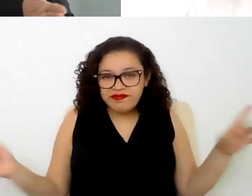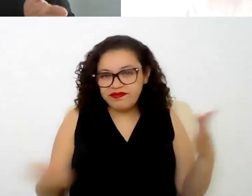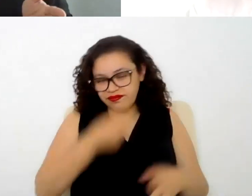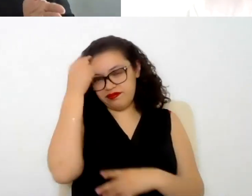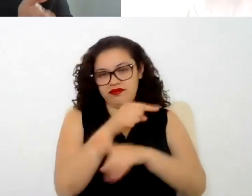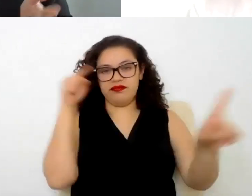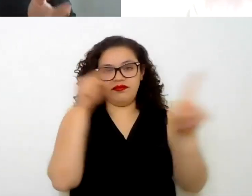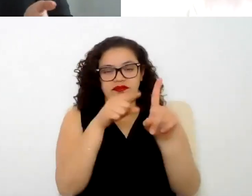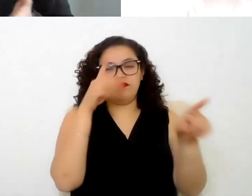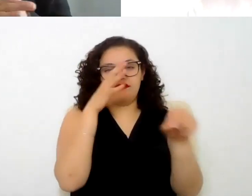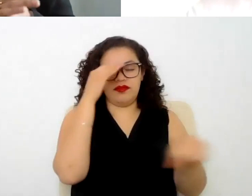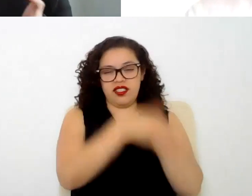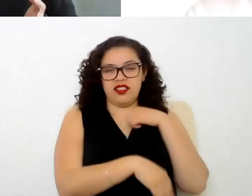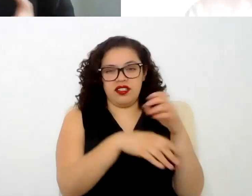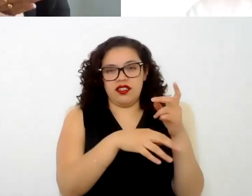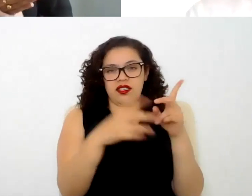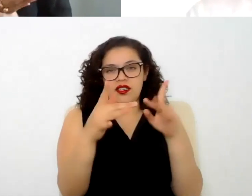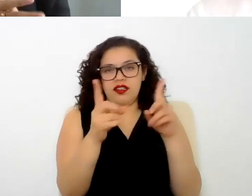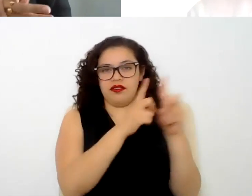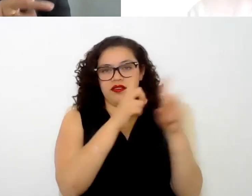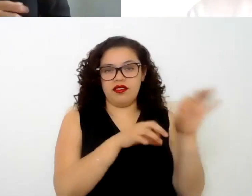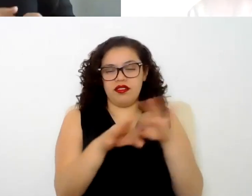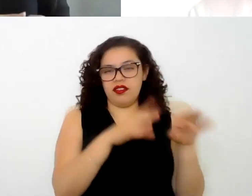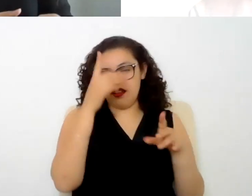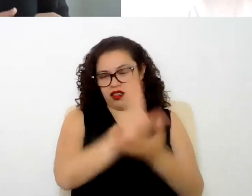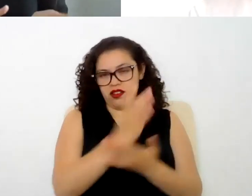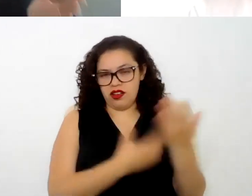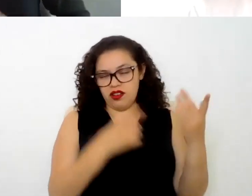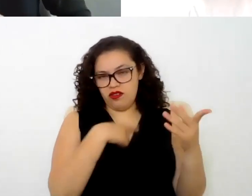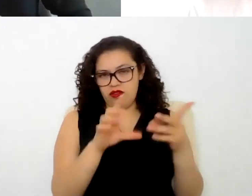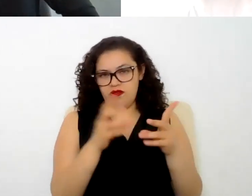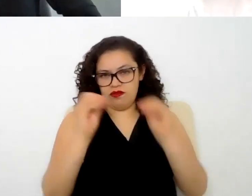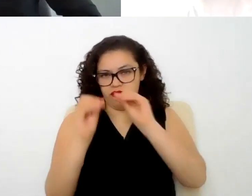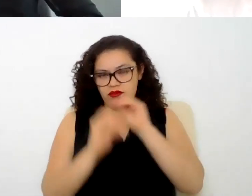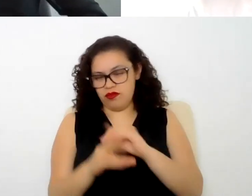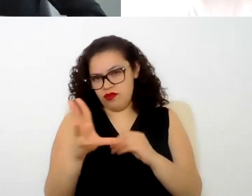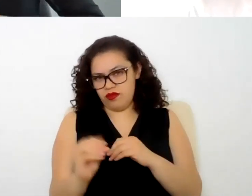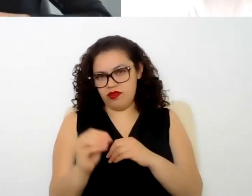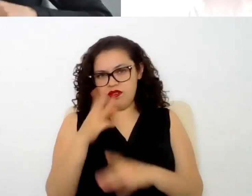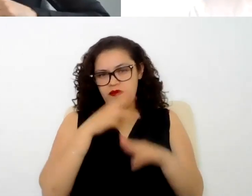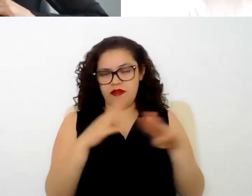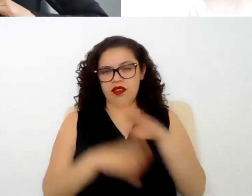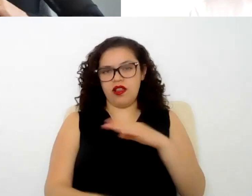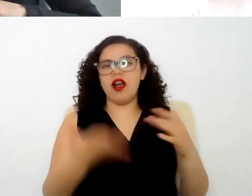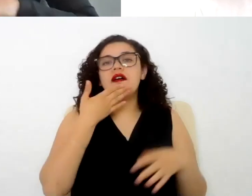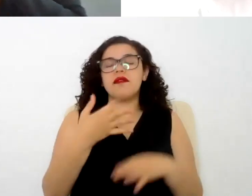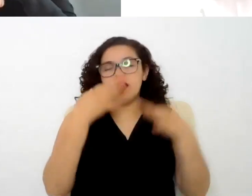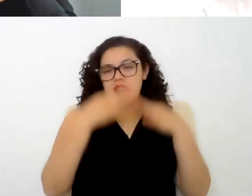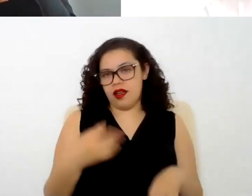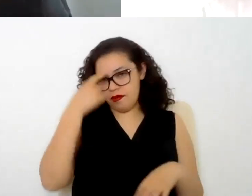de la relación laboral en el contrato o por medio de ese adendum el instrumento correcto para llevar a cabo cómo se va a